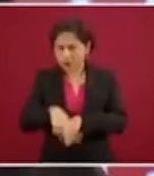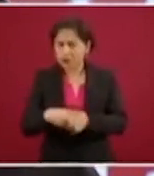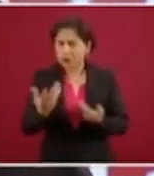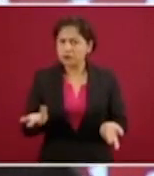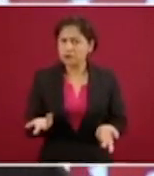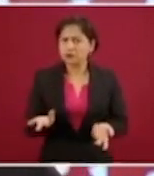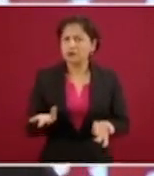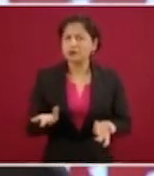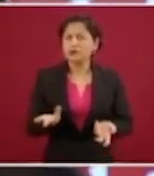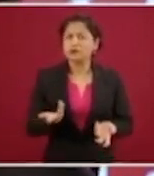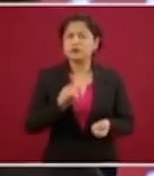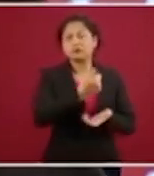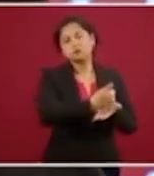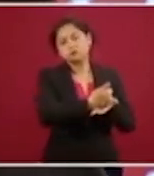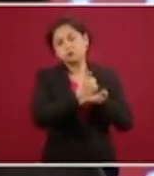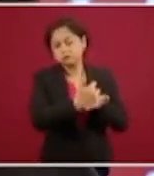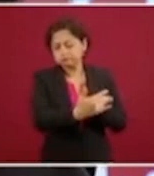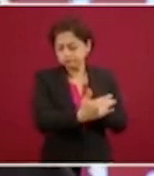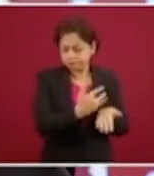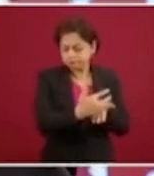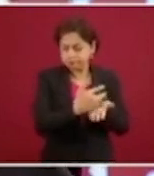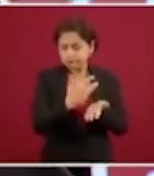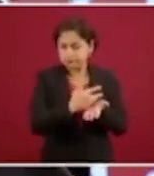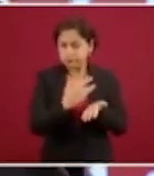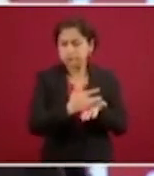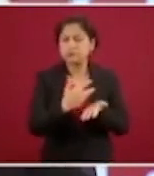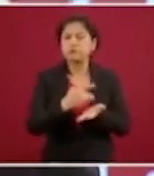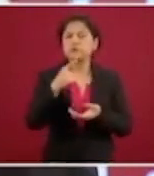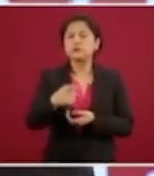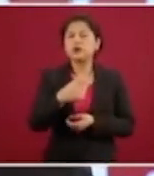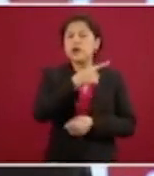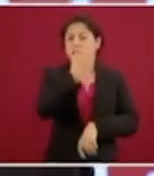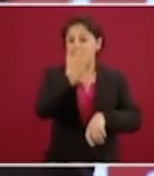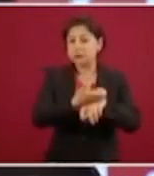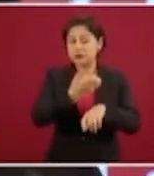nos han apoyado en muchas gestiones, fueron de los primeros que mandaron una donación a México.